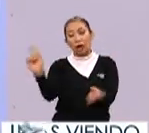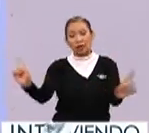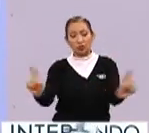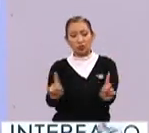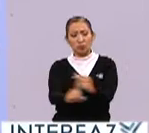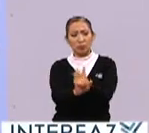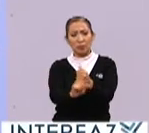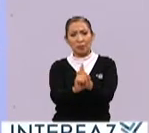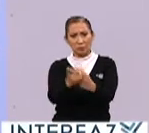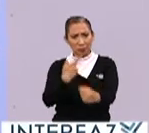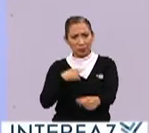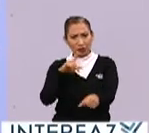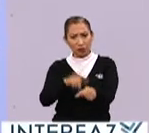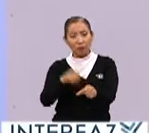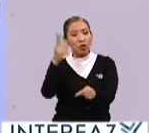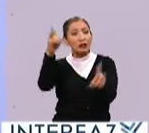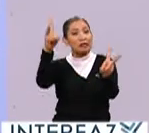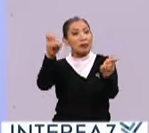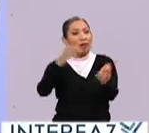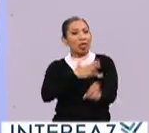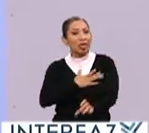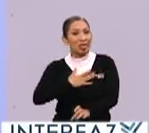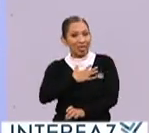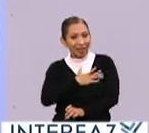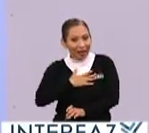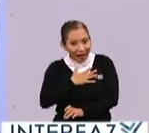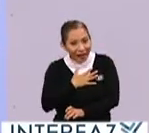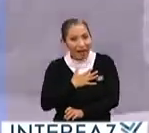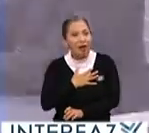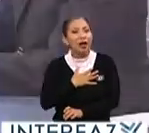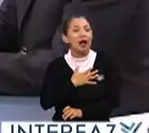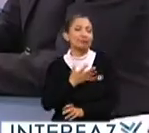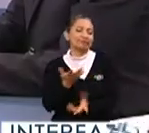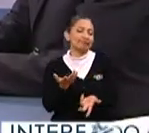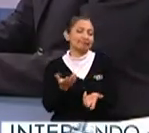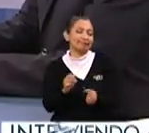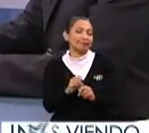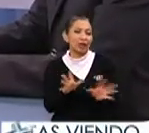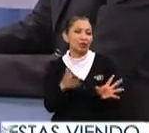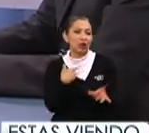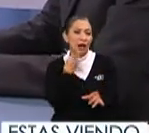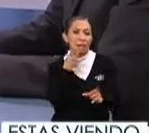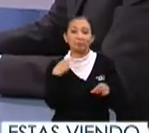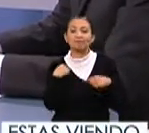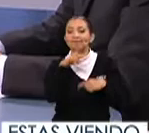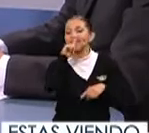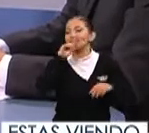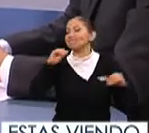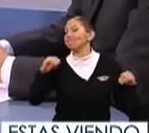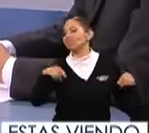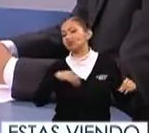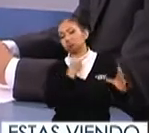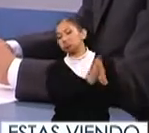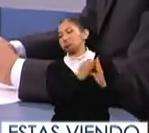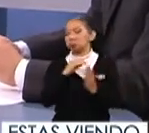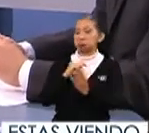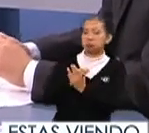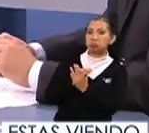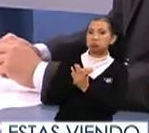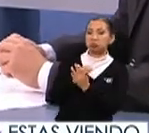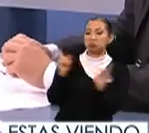hay un conflicto personal por un asunto pasional y, bueno, no se hablan entre ellos. Y es un